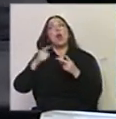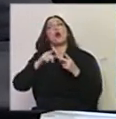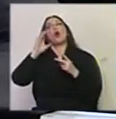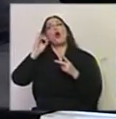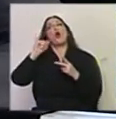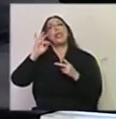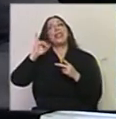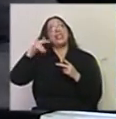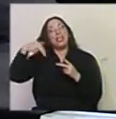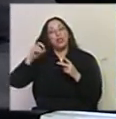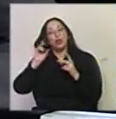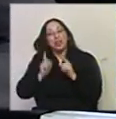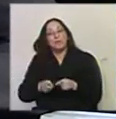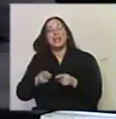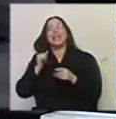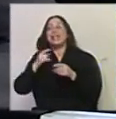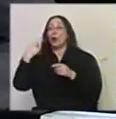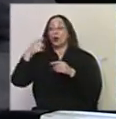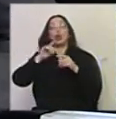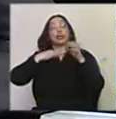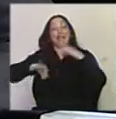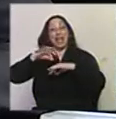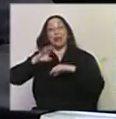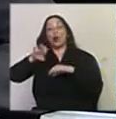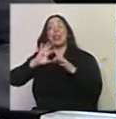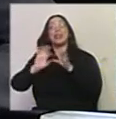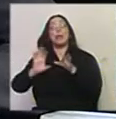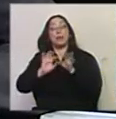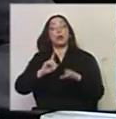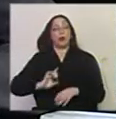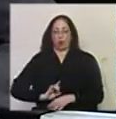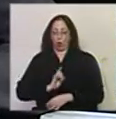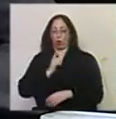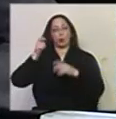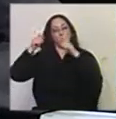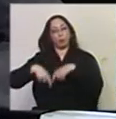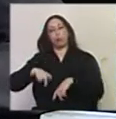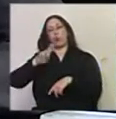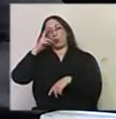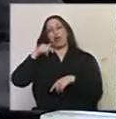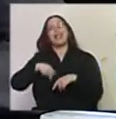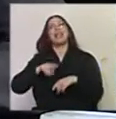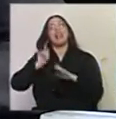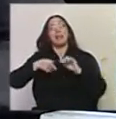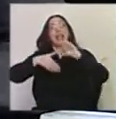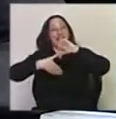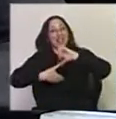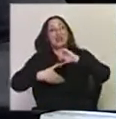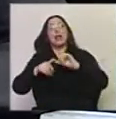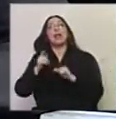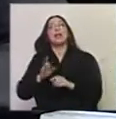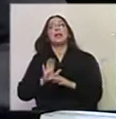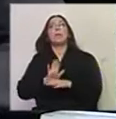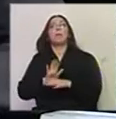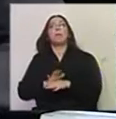nacionales e independientes, este que realmente es un orgullo de nuestro país, de la región, y también el collar de